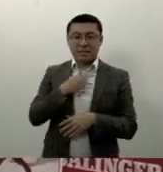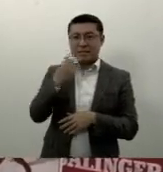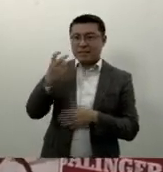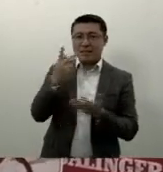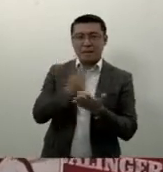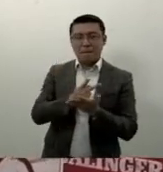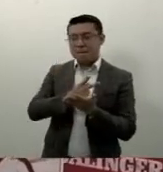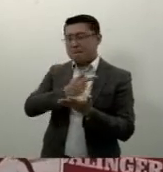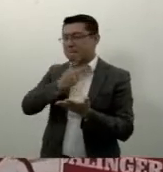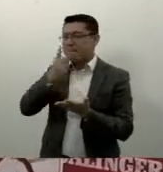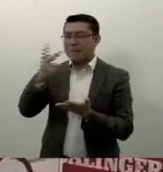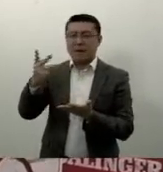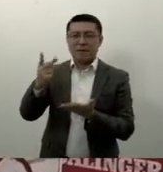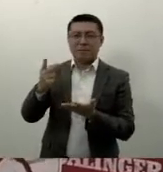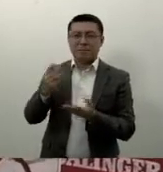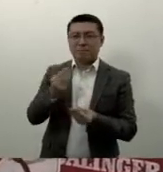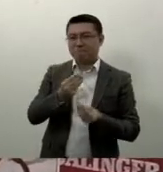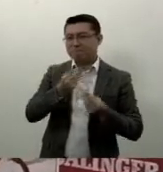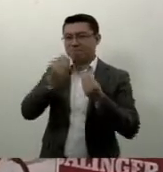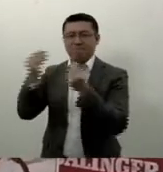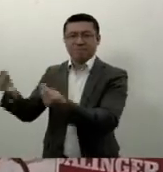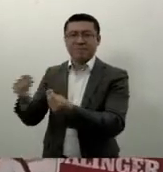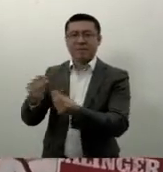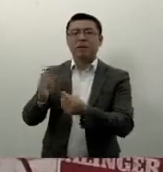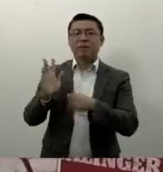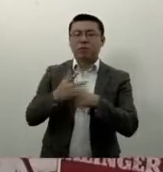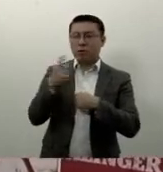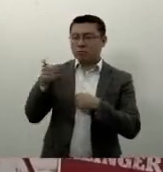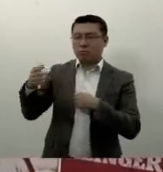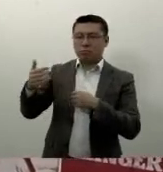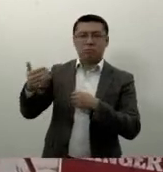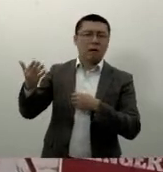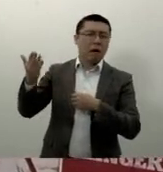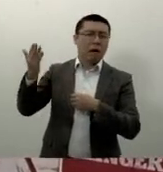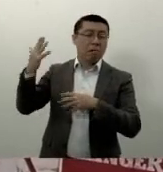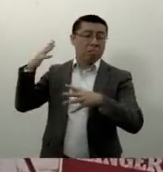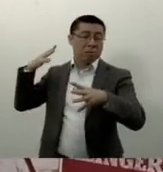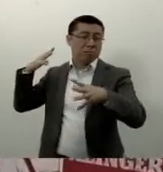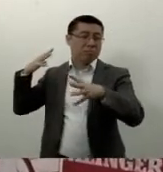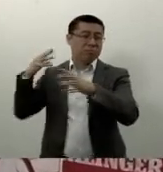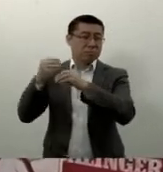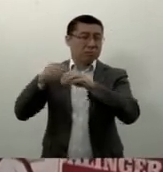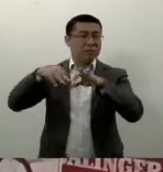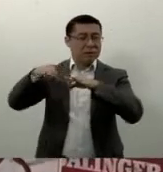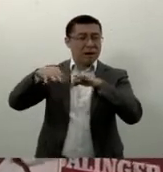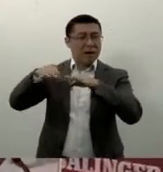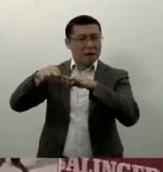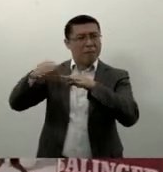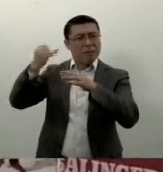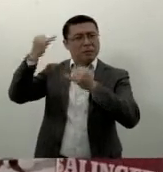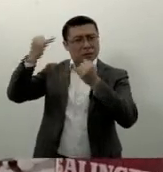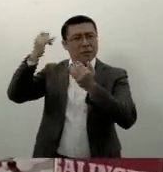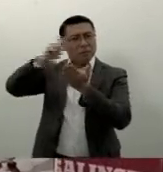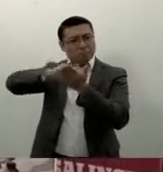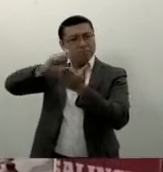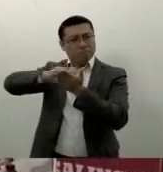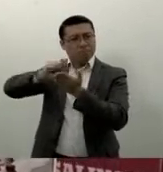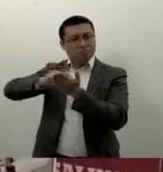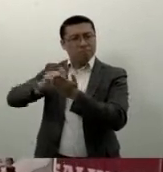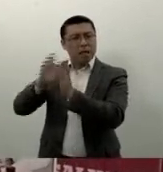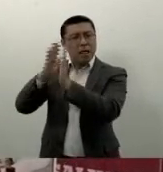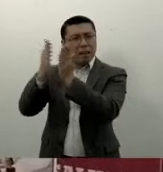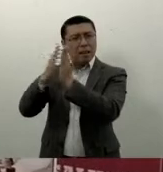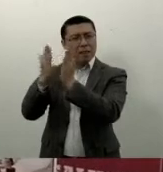más que merecido y porque a lo largo de toda tu trayectoria literaria has demostrado una especial